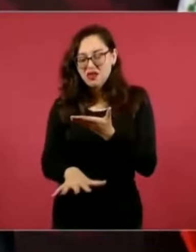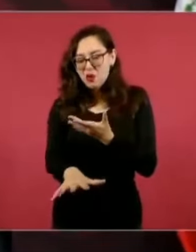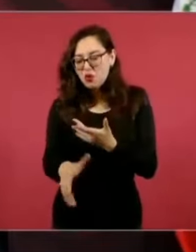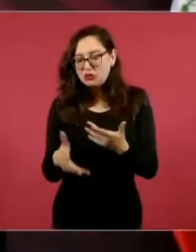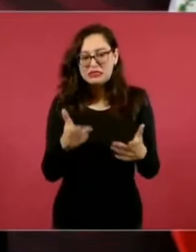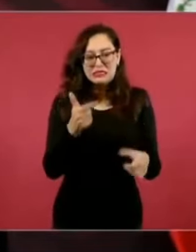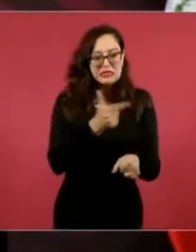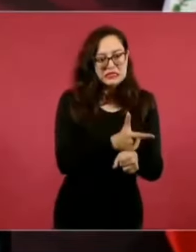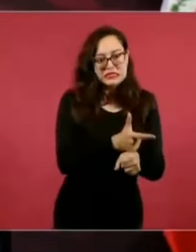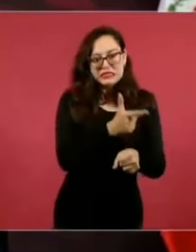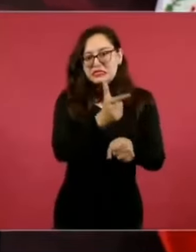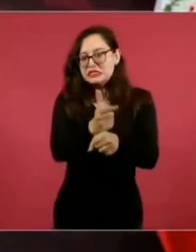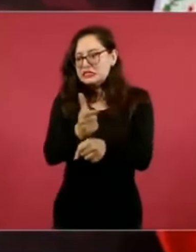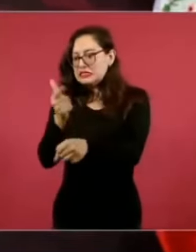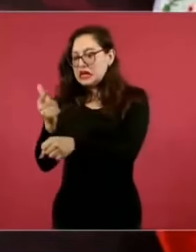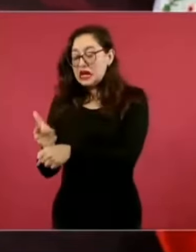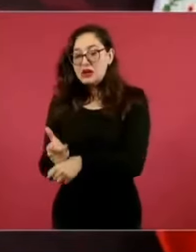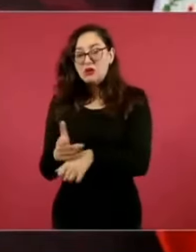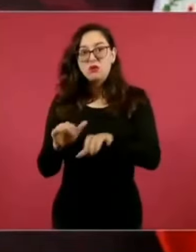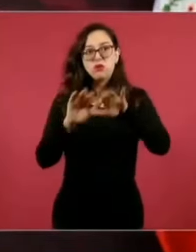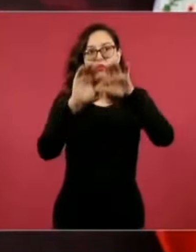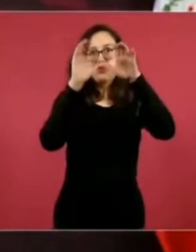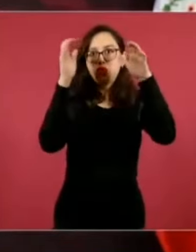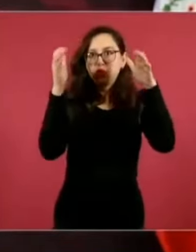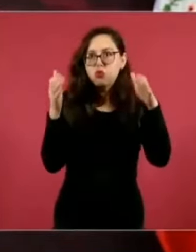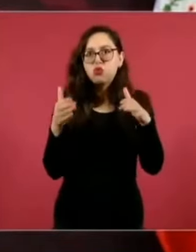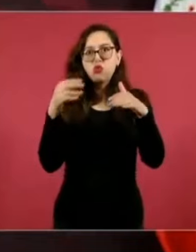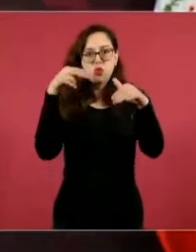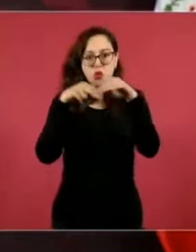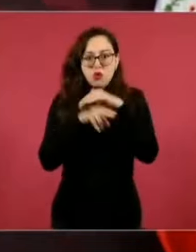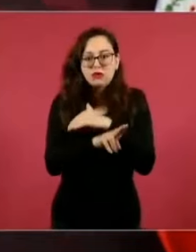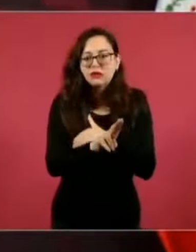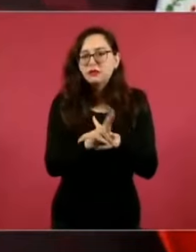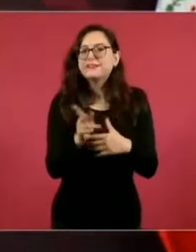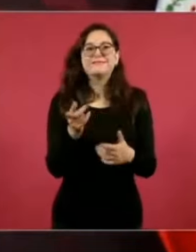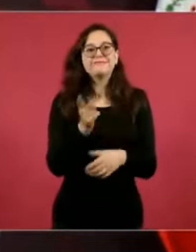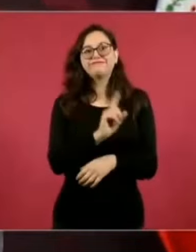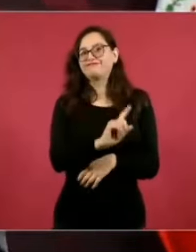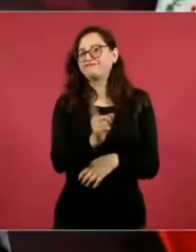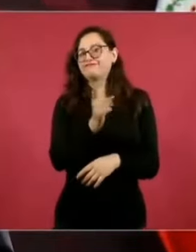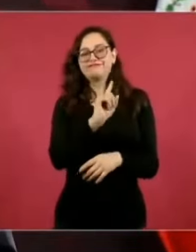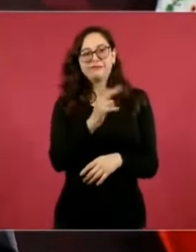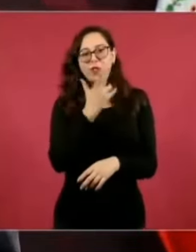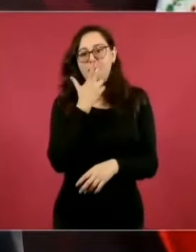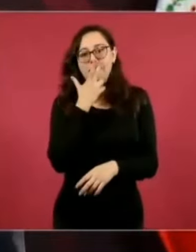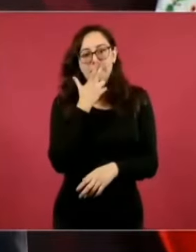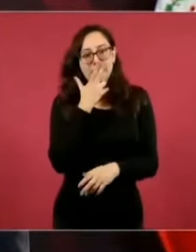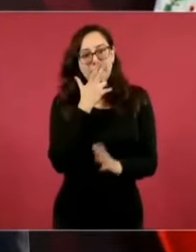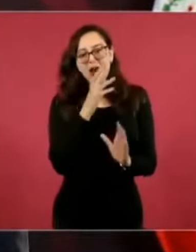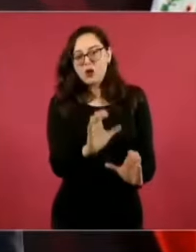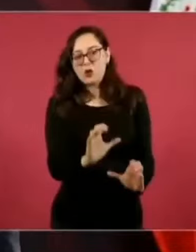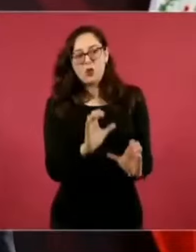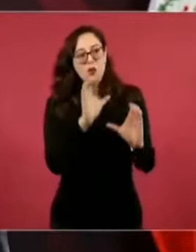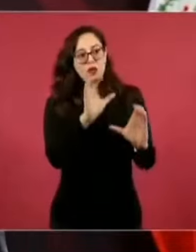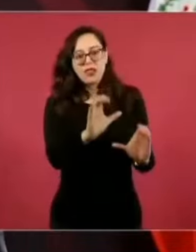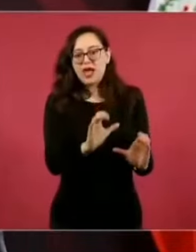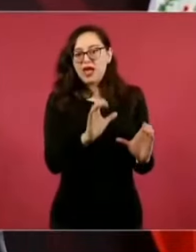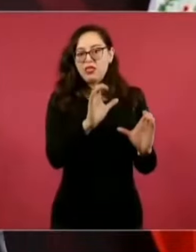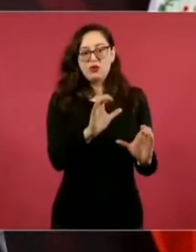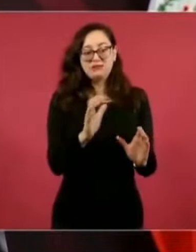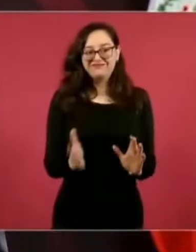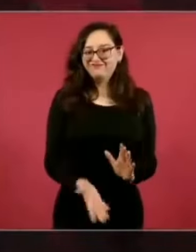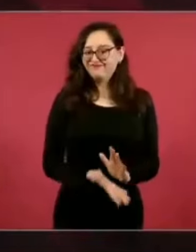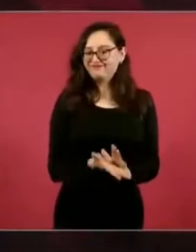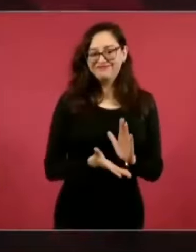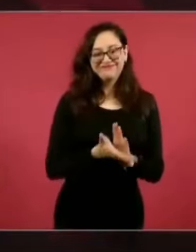y cuevas, y hemos tenido ahí, como es la zona